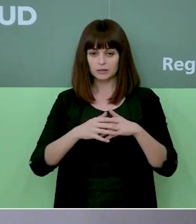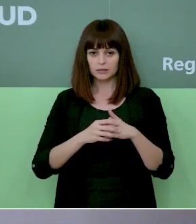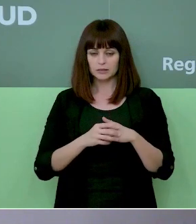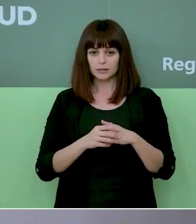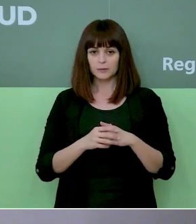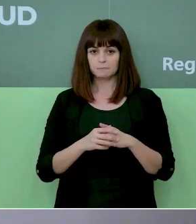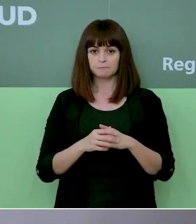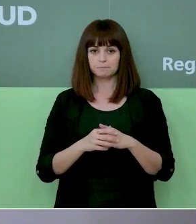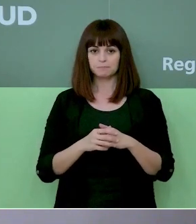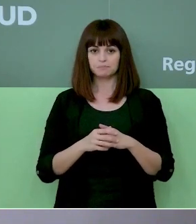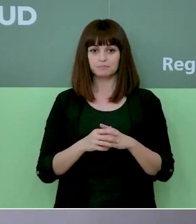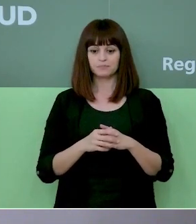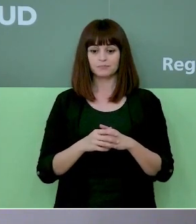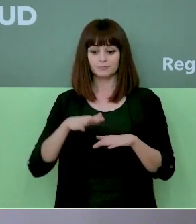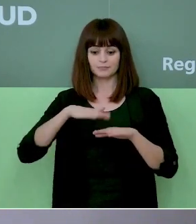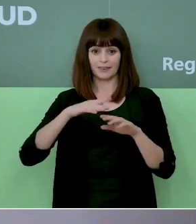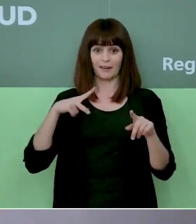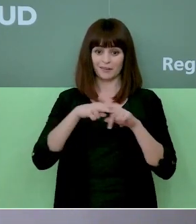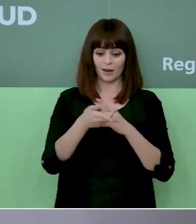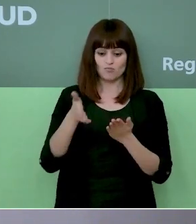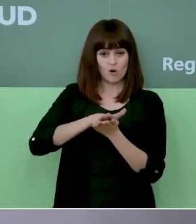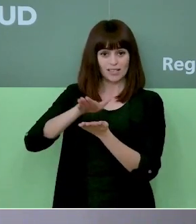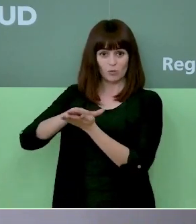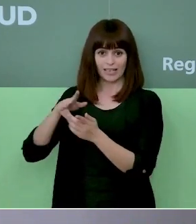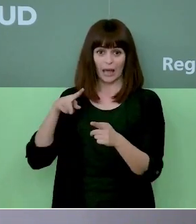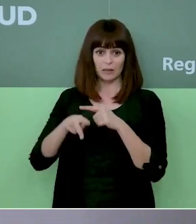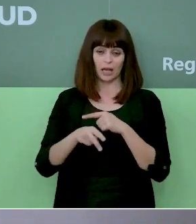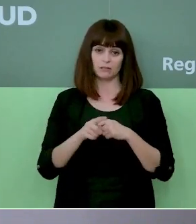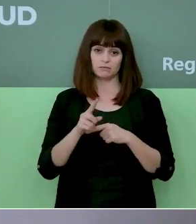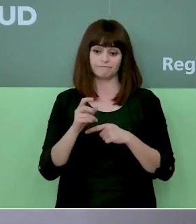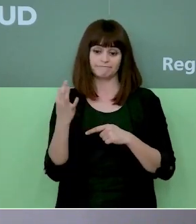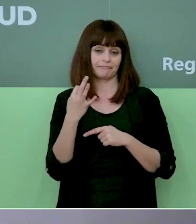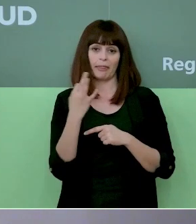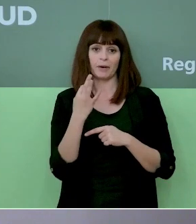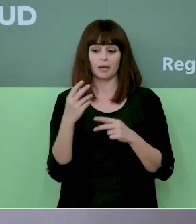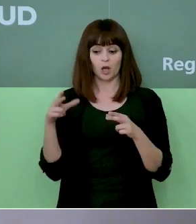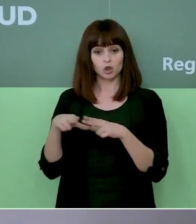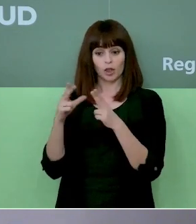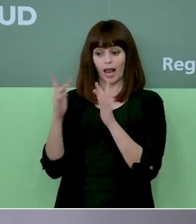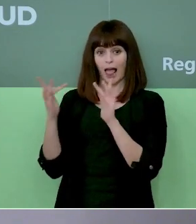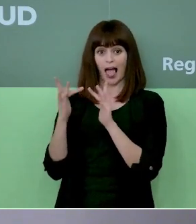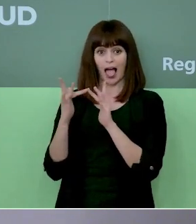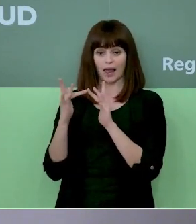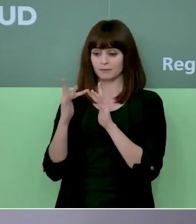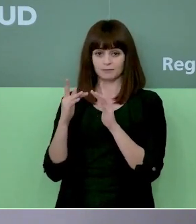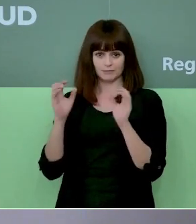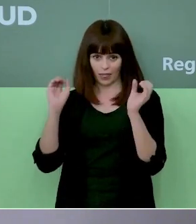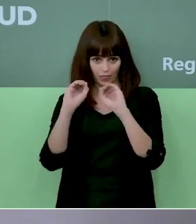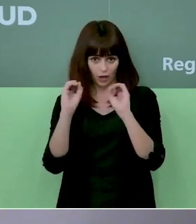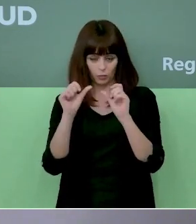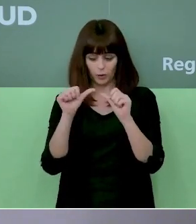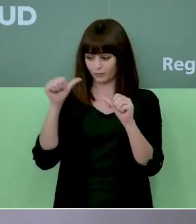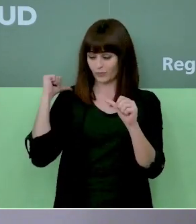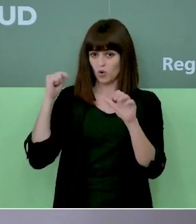no cobrara ninguna vida es que no tuviéramos ninguna interacción social de aquí, o sea, no de aquí, sino de hace